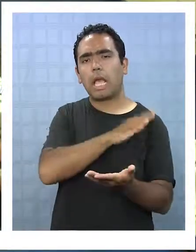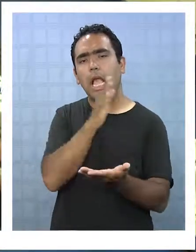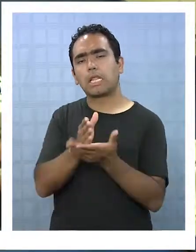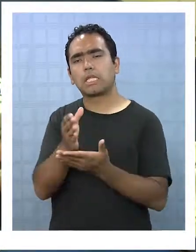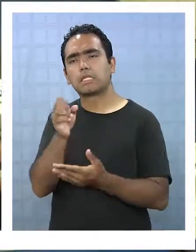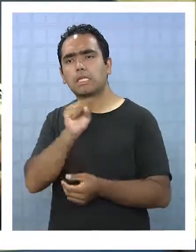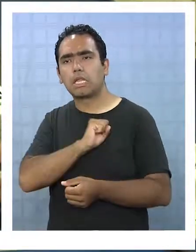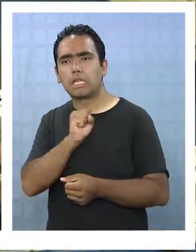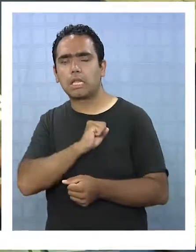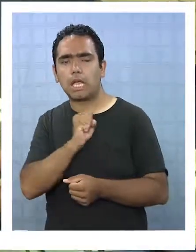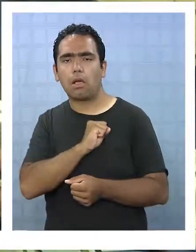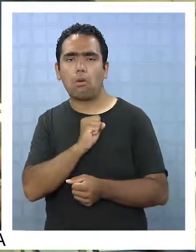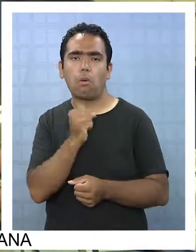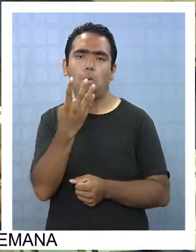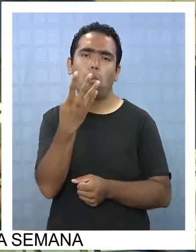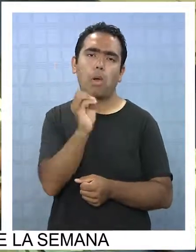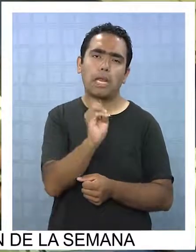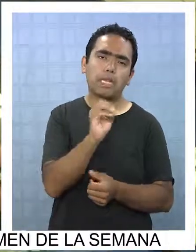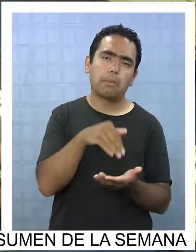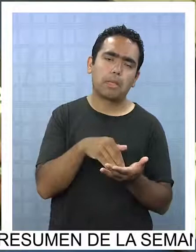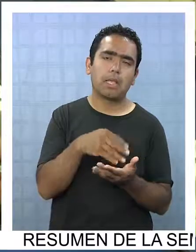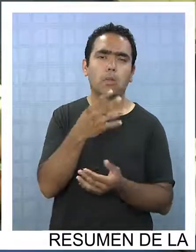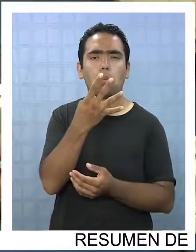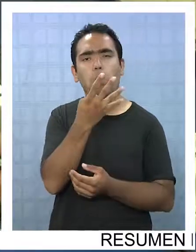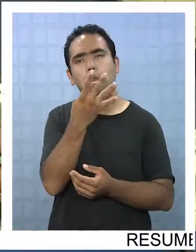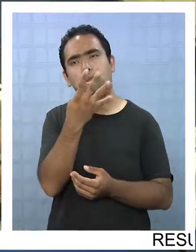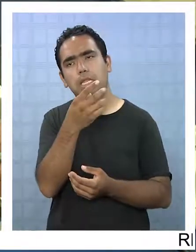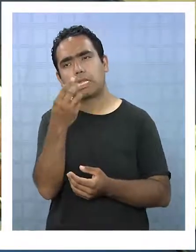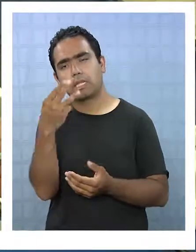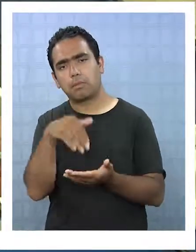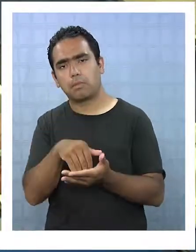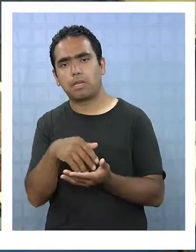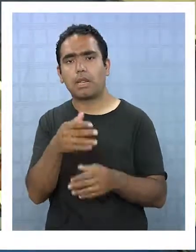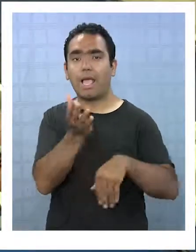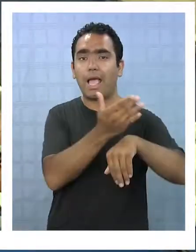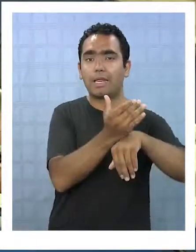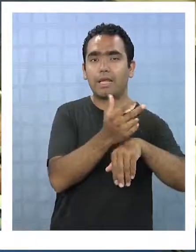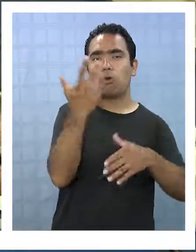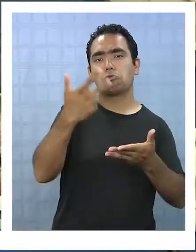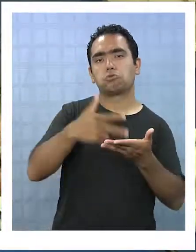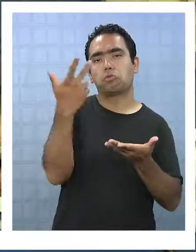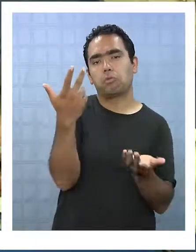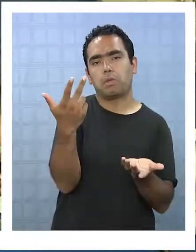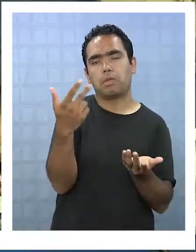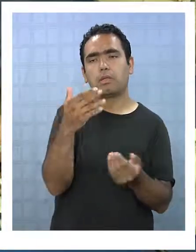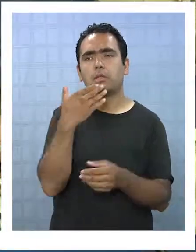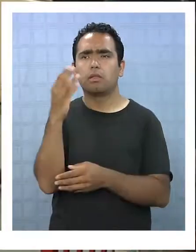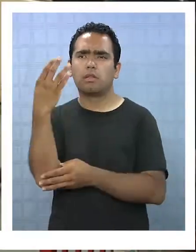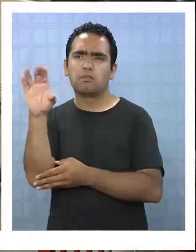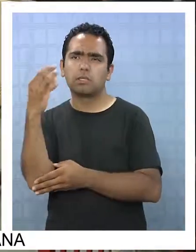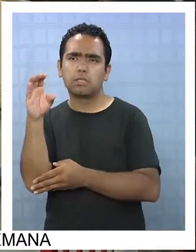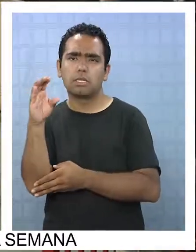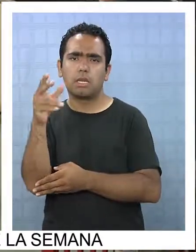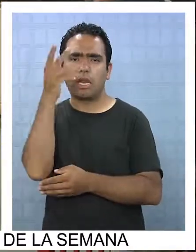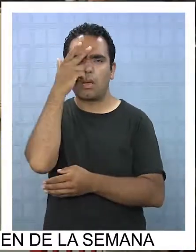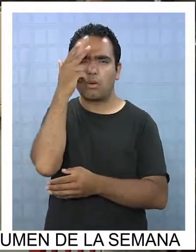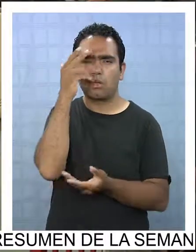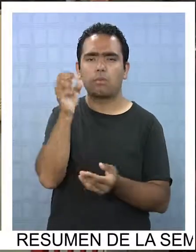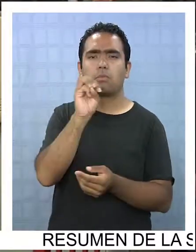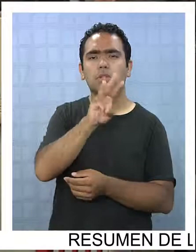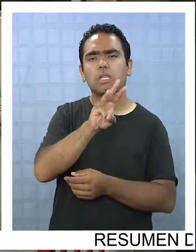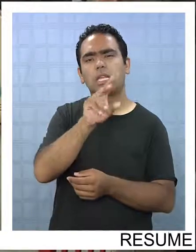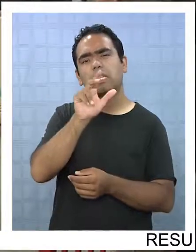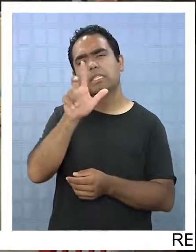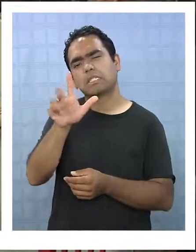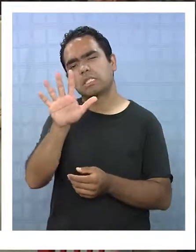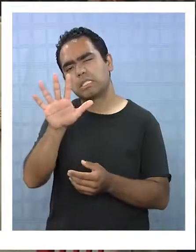40, 43, Arica, 8.000 y Serena, Coquimbo, Valle, 35.